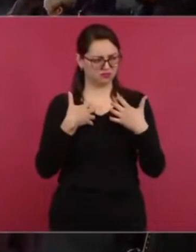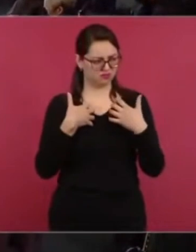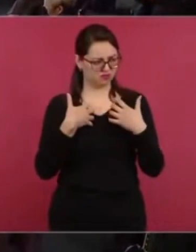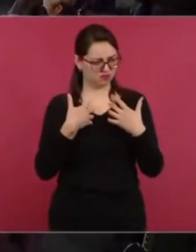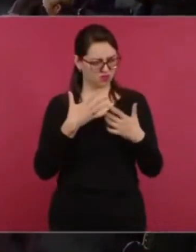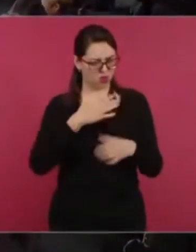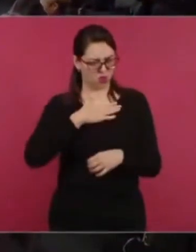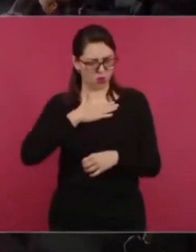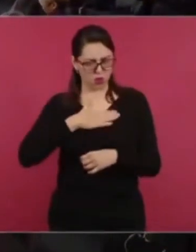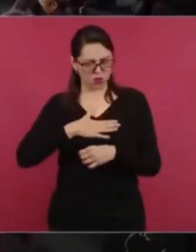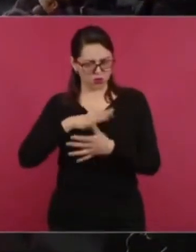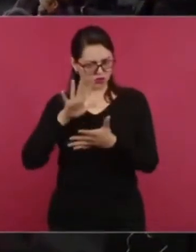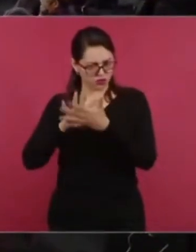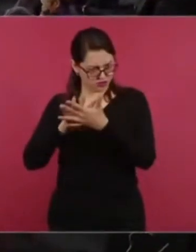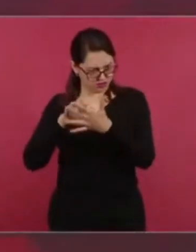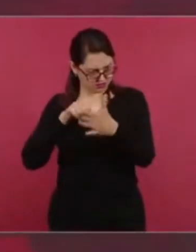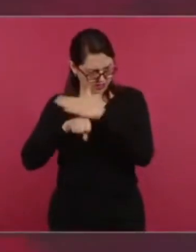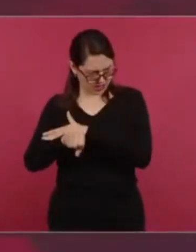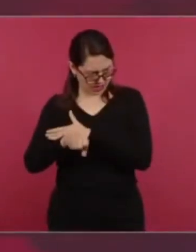¿cómo no nos avisaron?